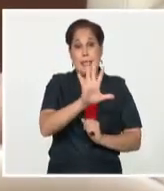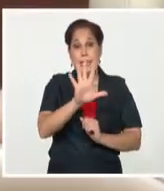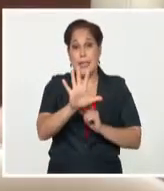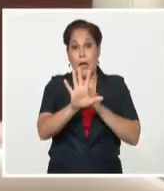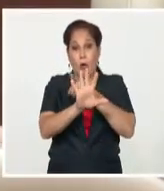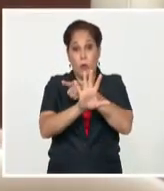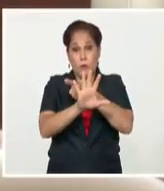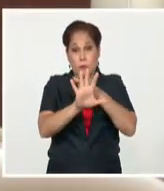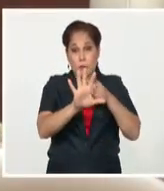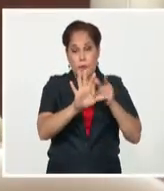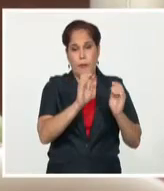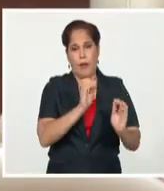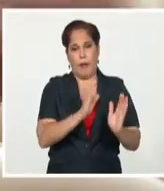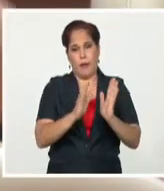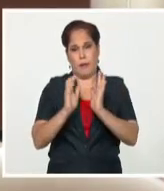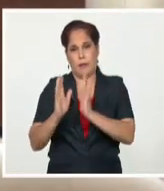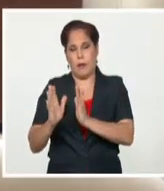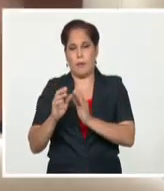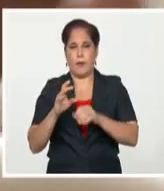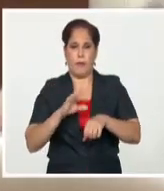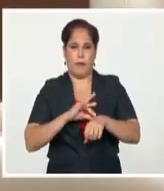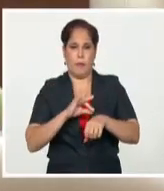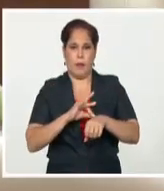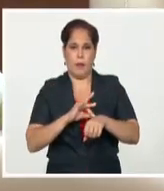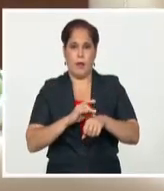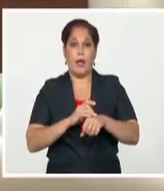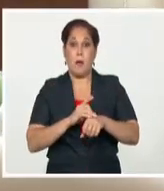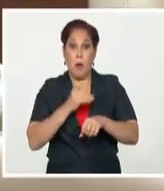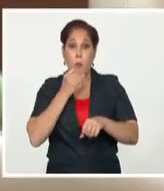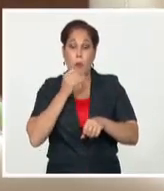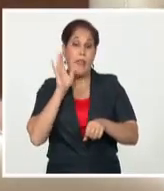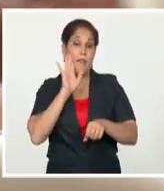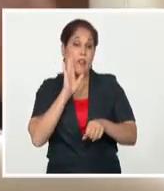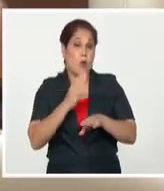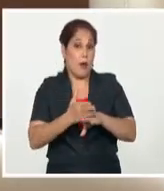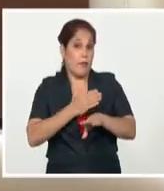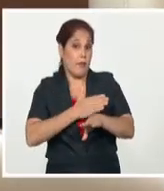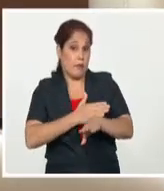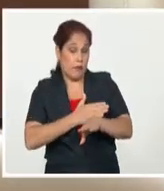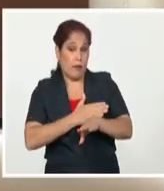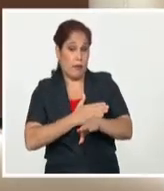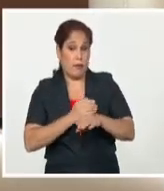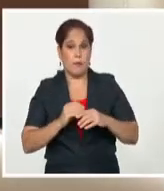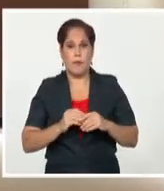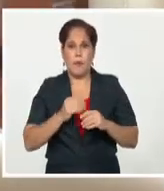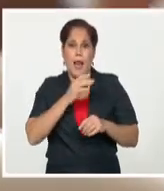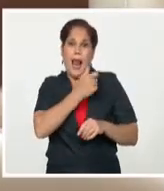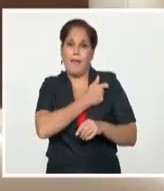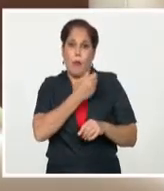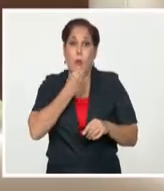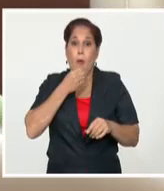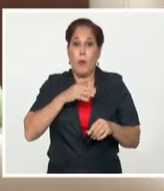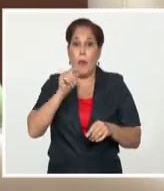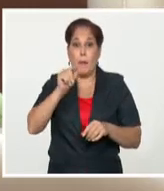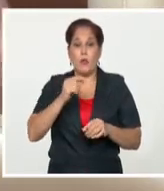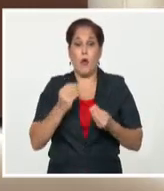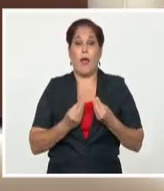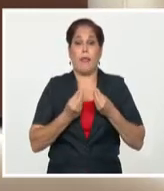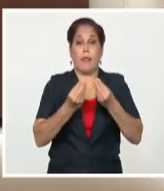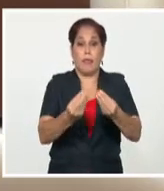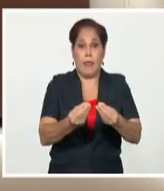diferentes estadios que puede tener la enfermedad. O sea, la vacuna puede evitar la infección, la vacuna puede evitar que la persona transmita,